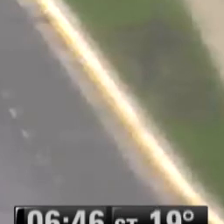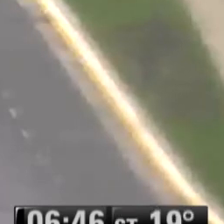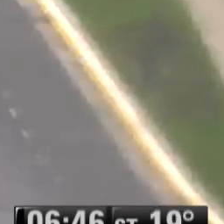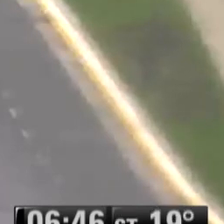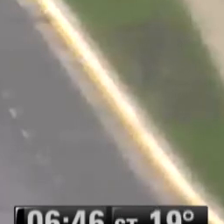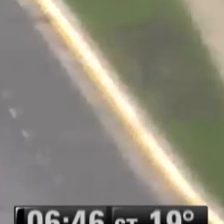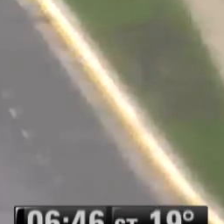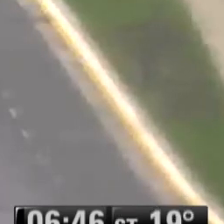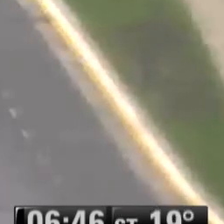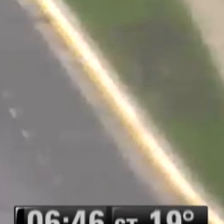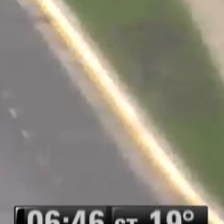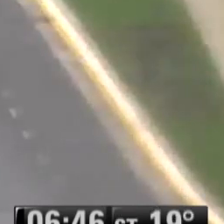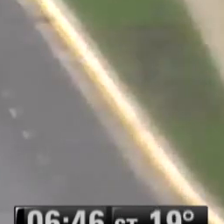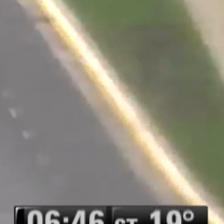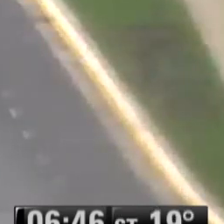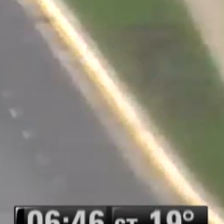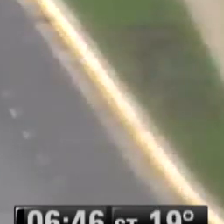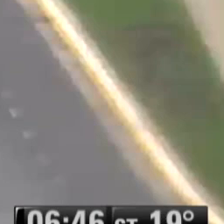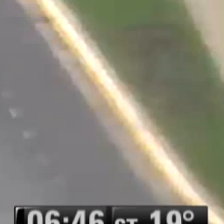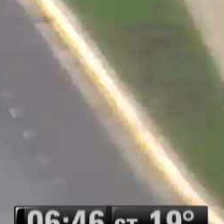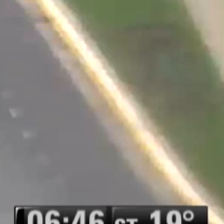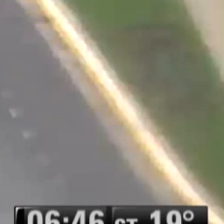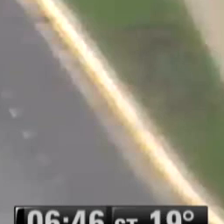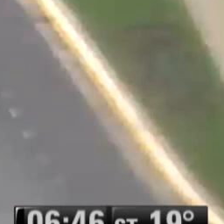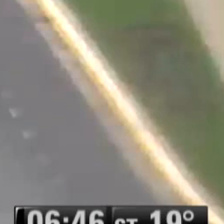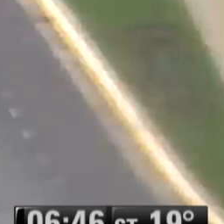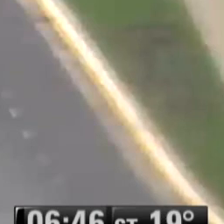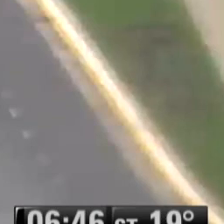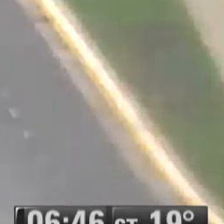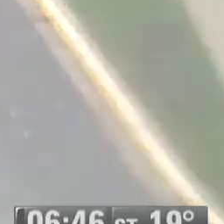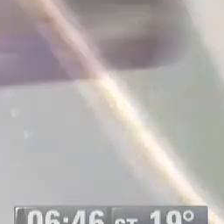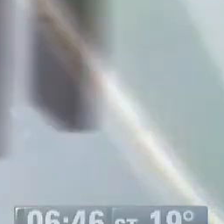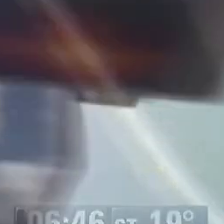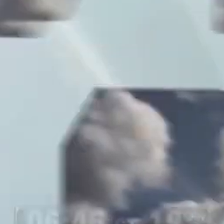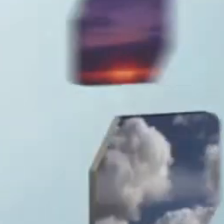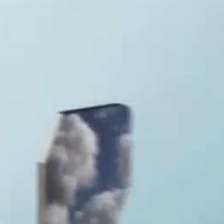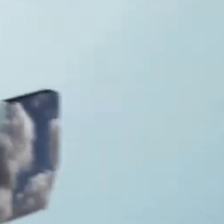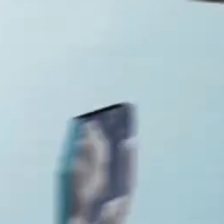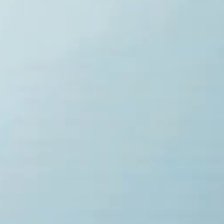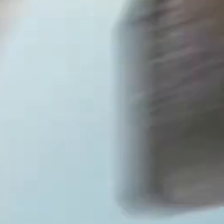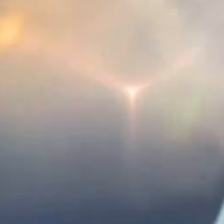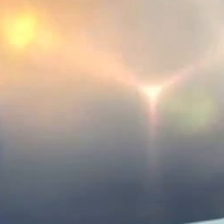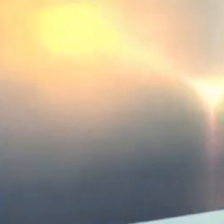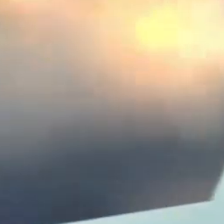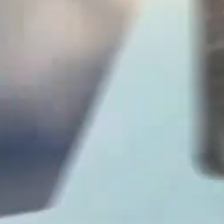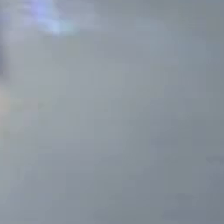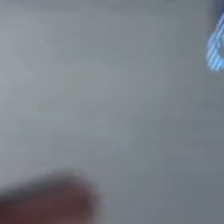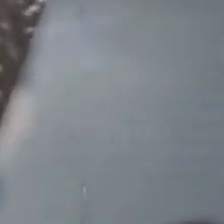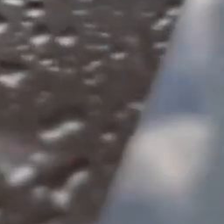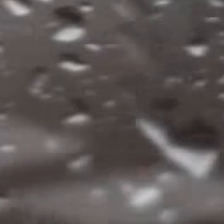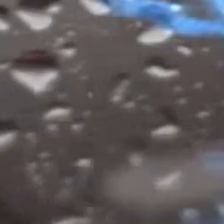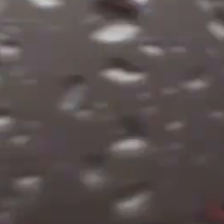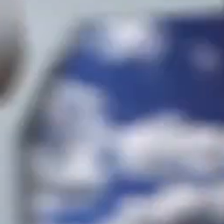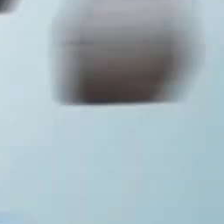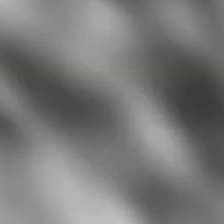Y yo insisto con esta